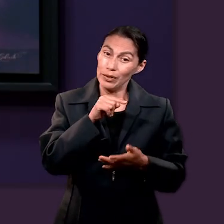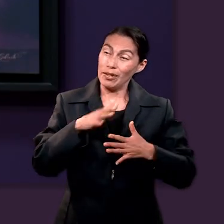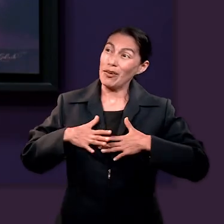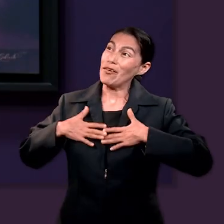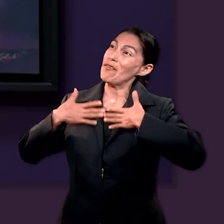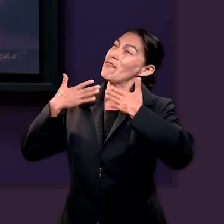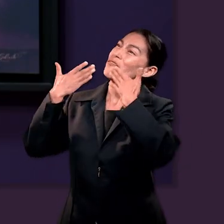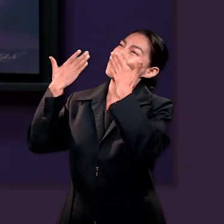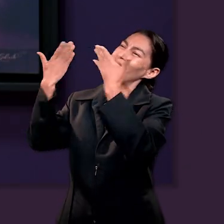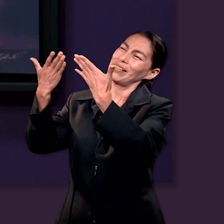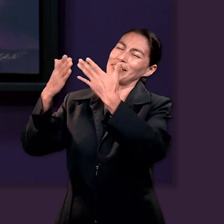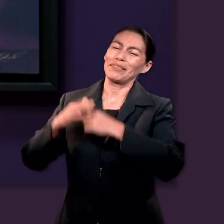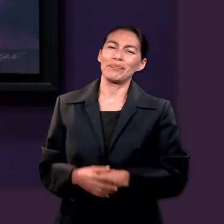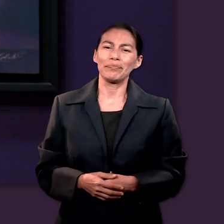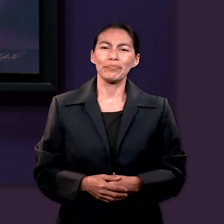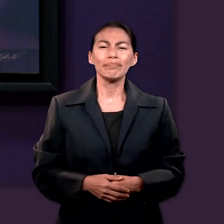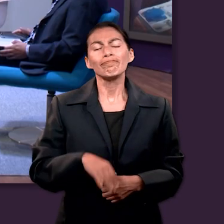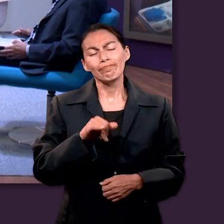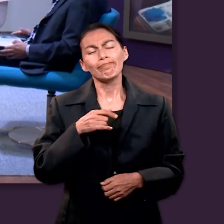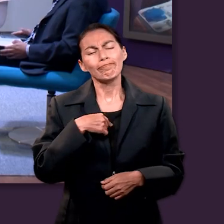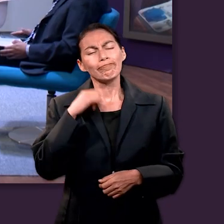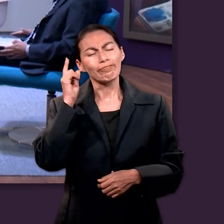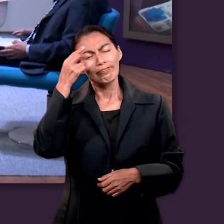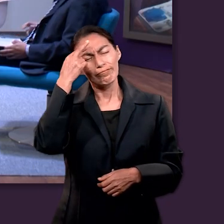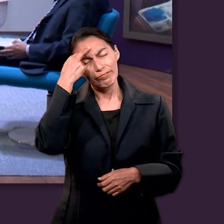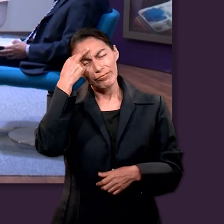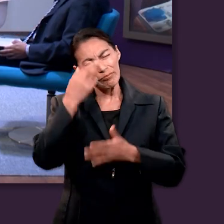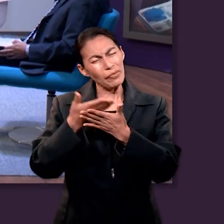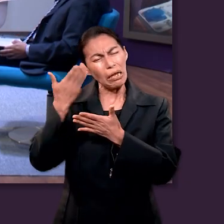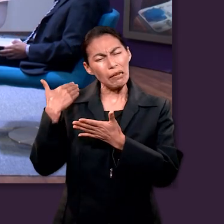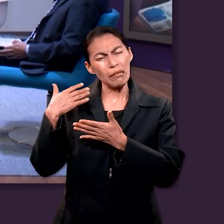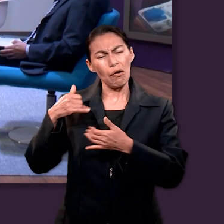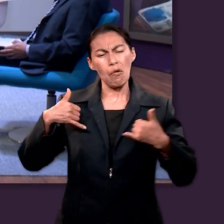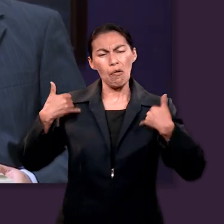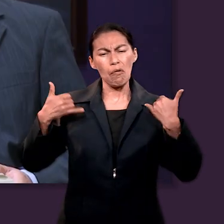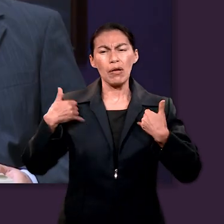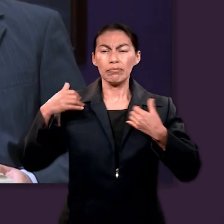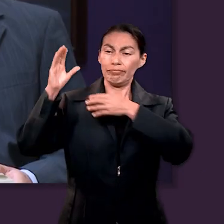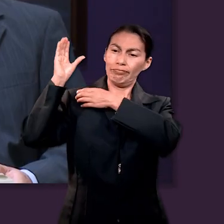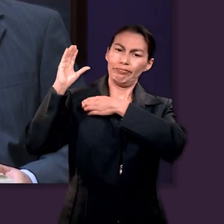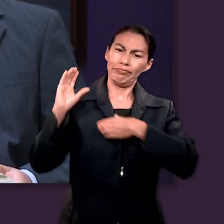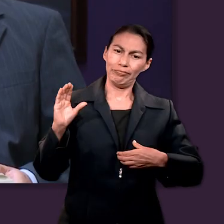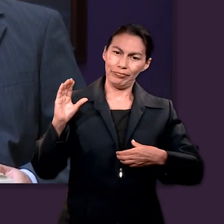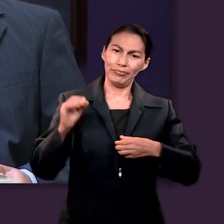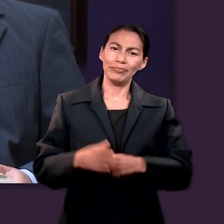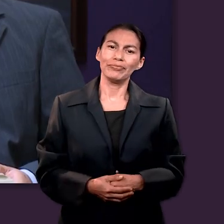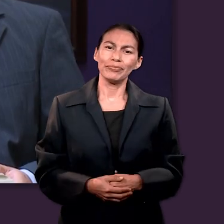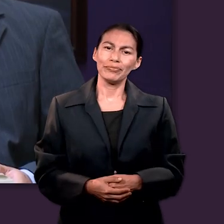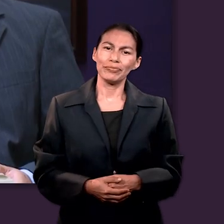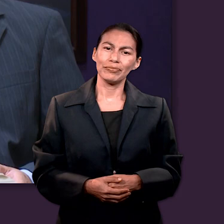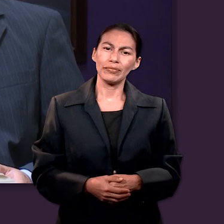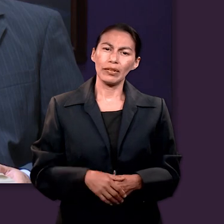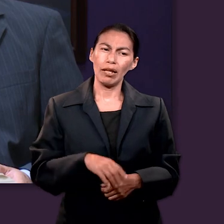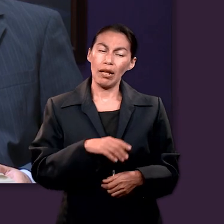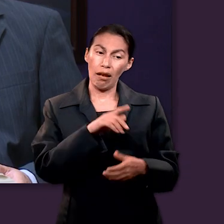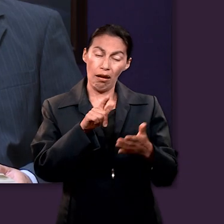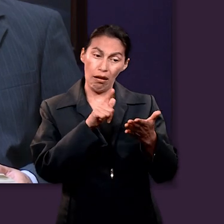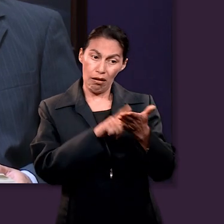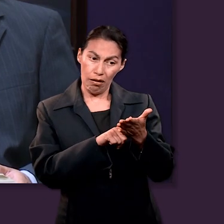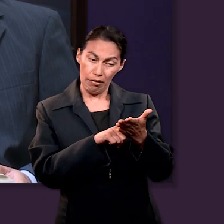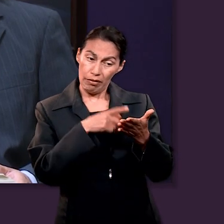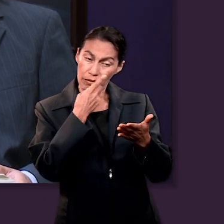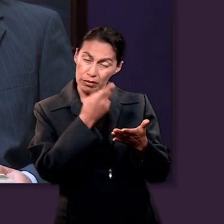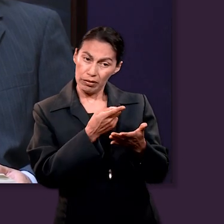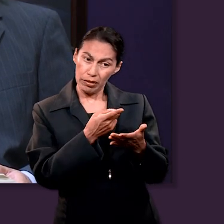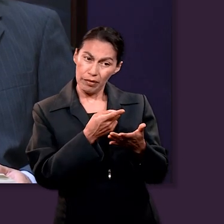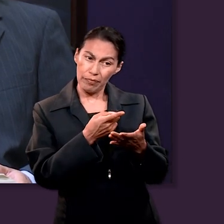en Dios. Sí, a mí me hizo recordar cuando estaba en el club de conquistadores, que la ley decía conservar